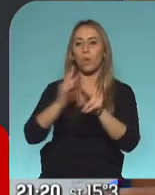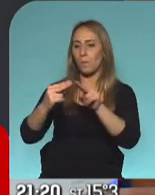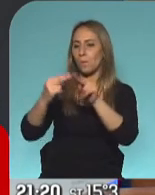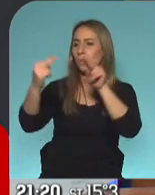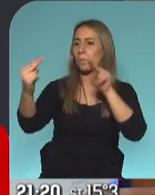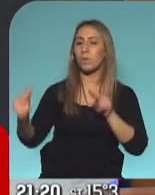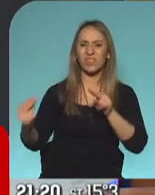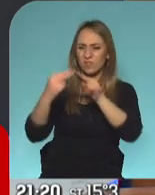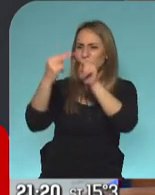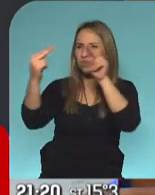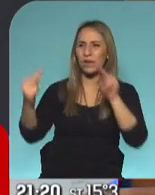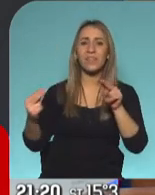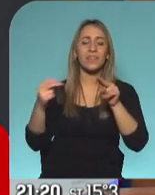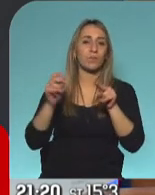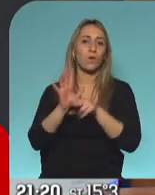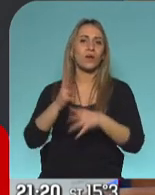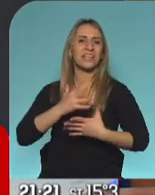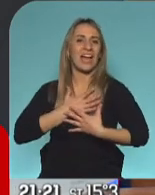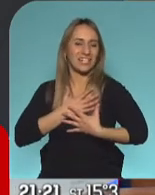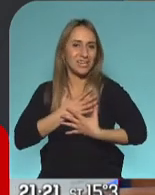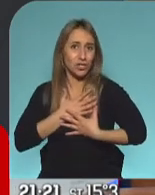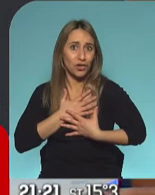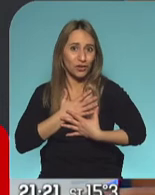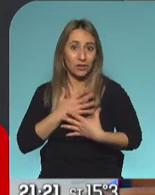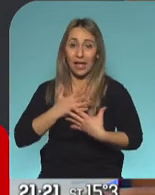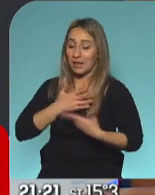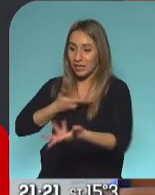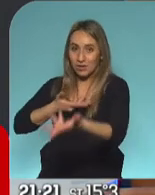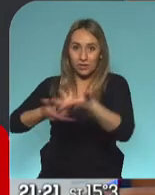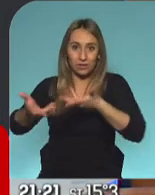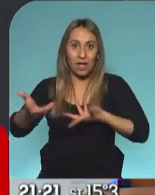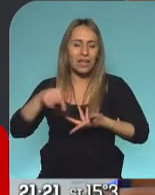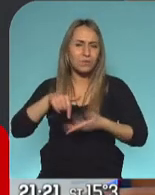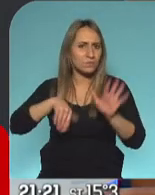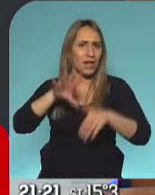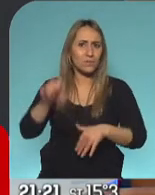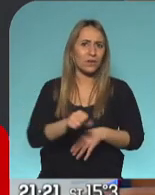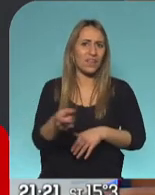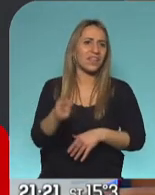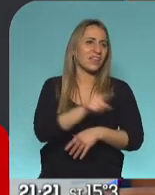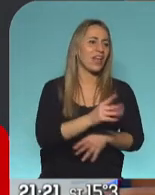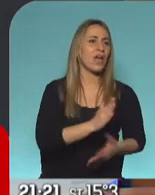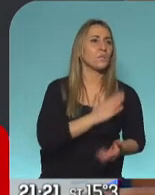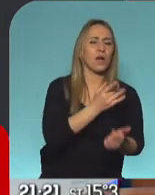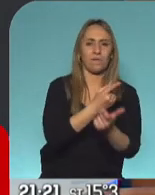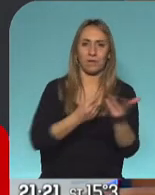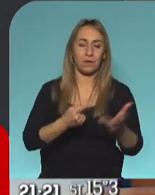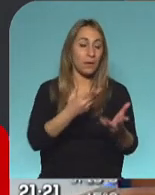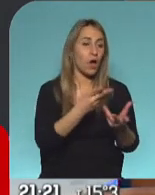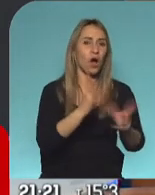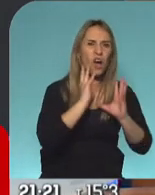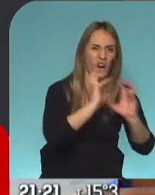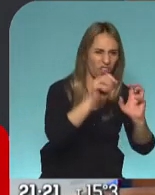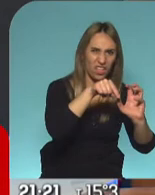afecto, porque el afecto, es mucho más importante, quiere decir, el afecto amoroso, mucho más importante que el odio,